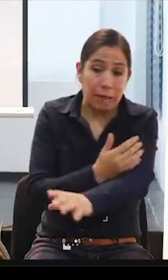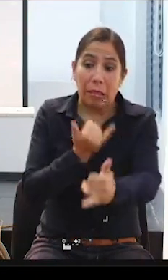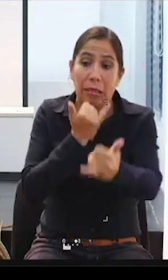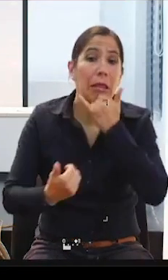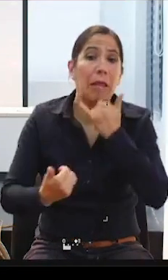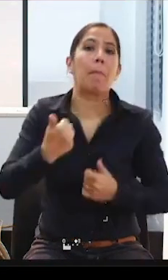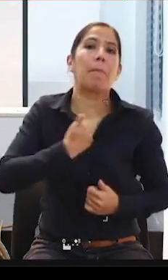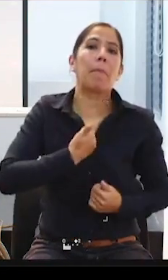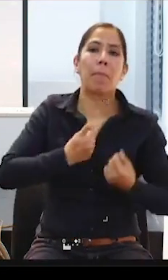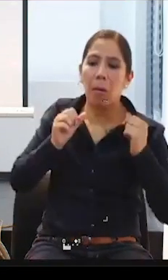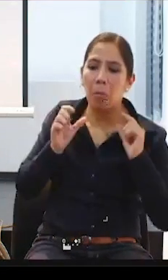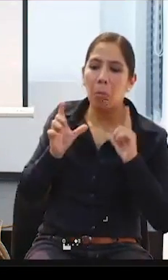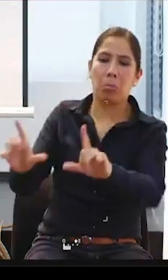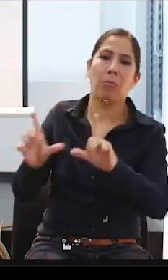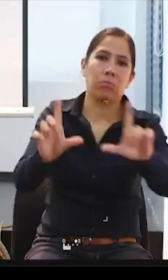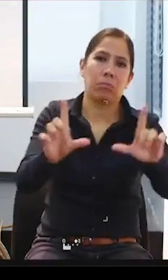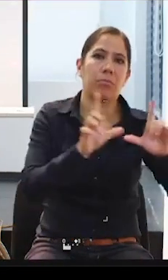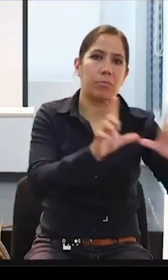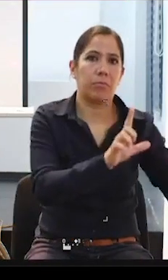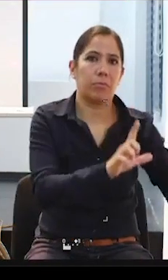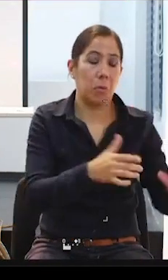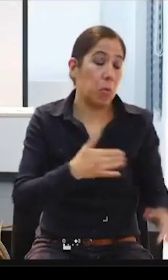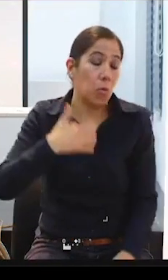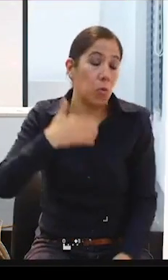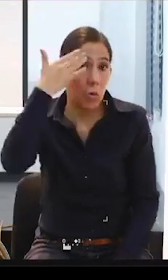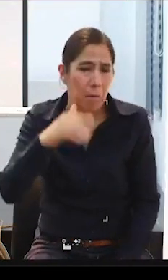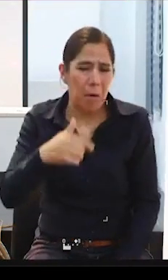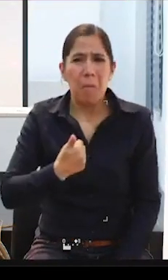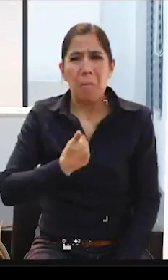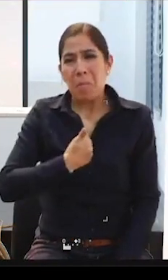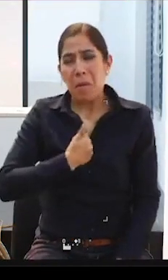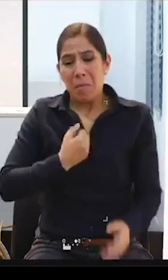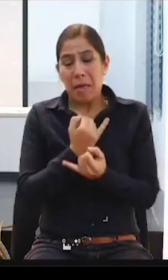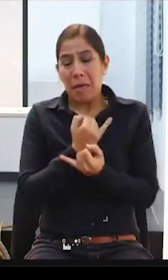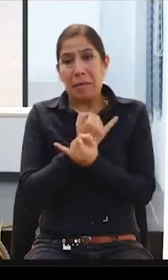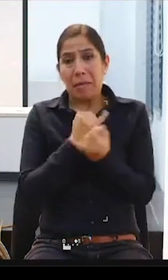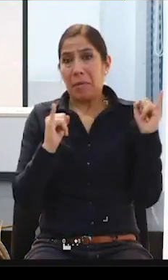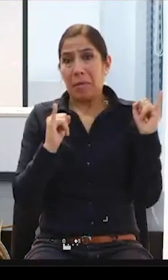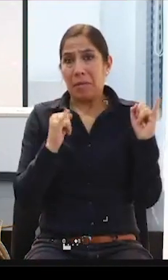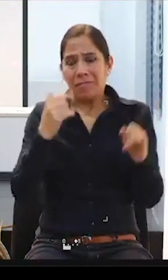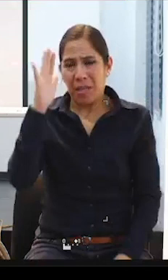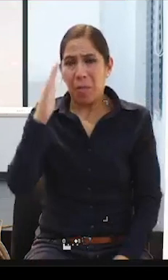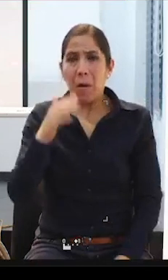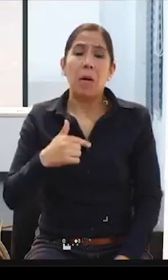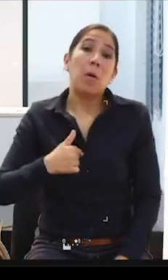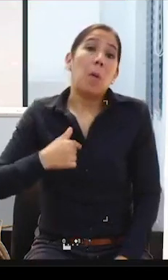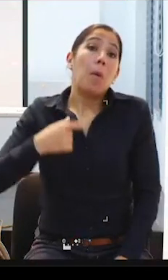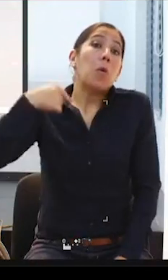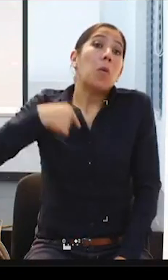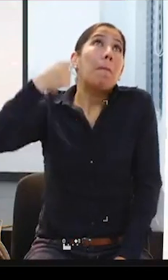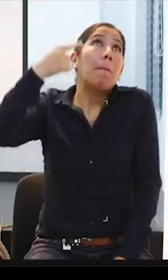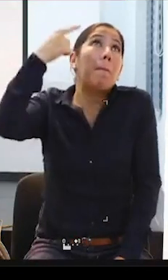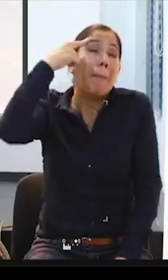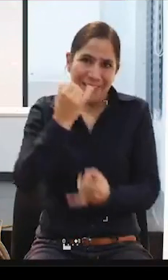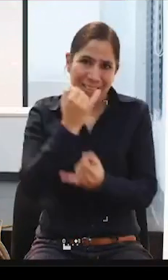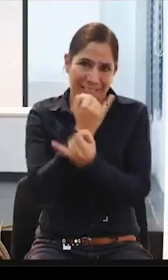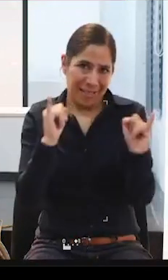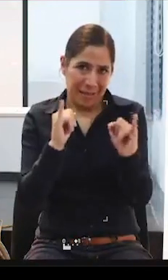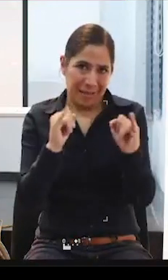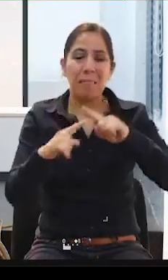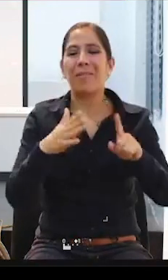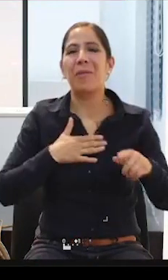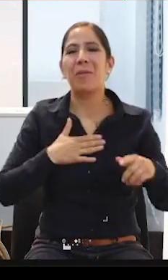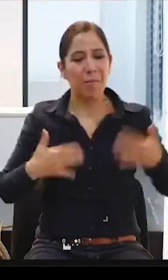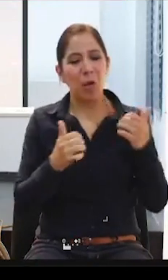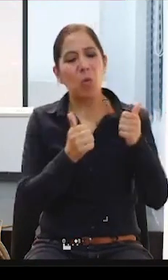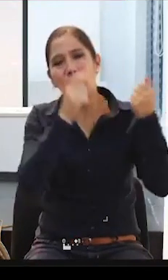Y nunca había pensado independizarme. sea, en mi criterio yo era independiente, pero vivía con mis hermanos y siempre estaba